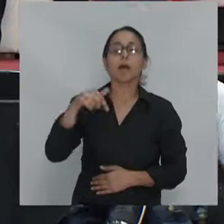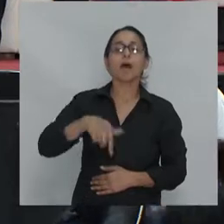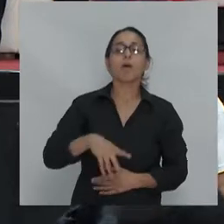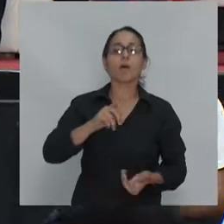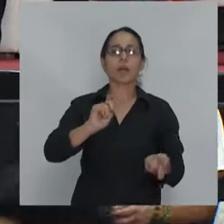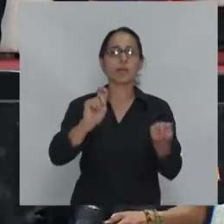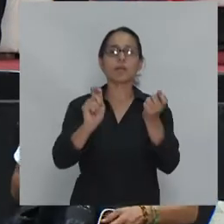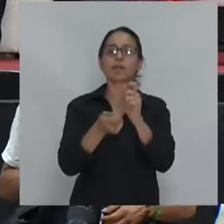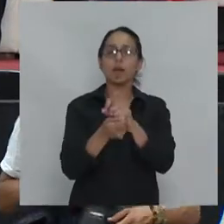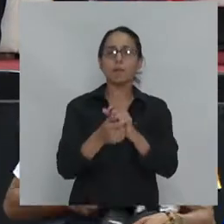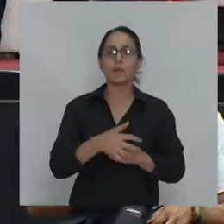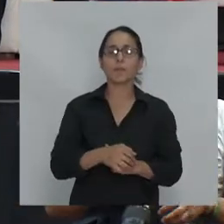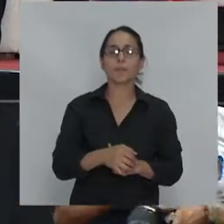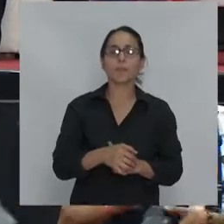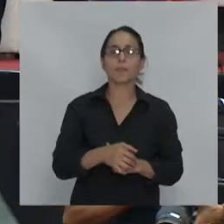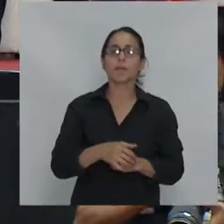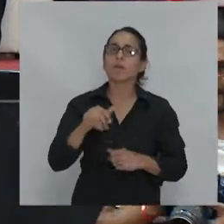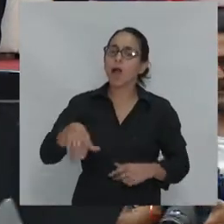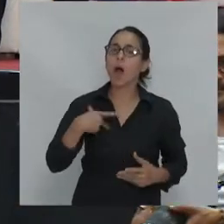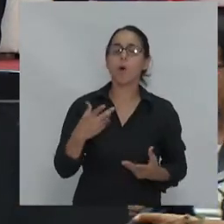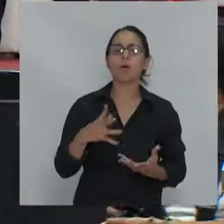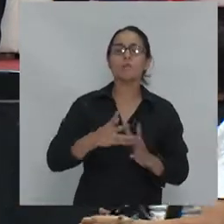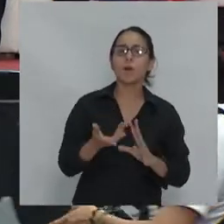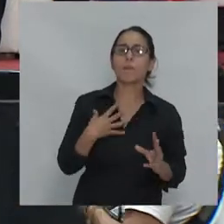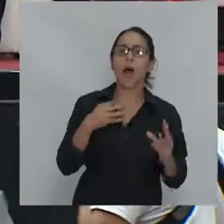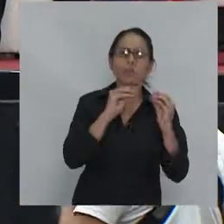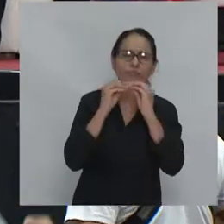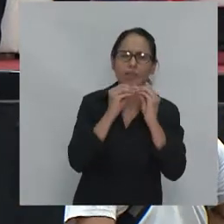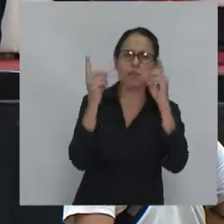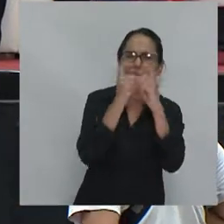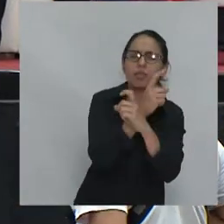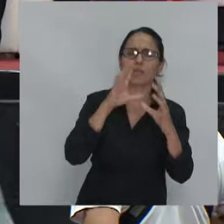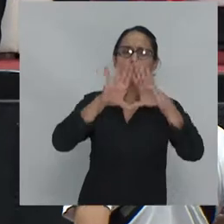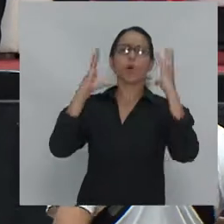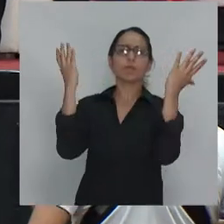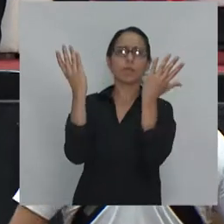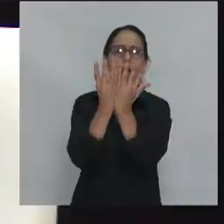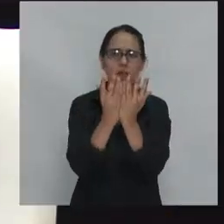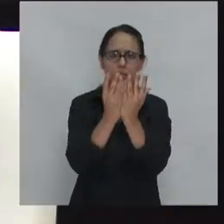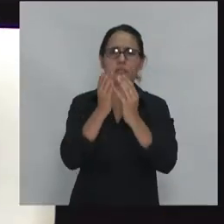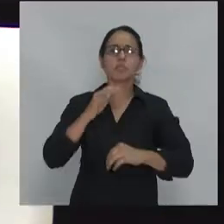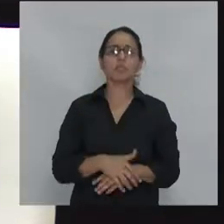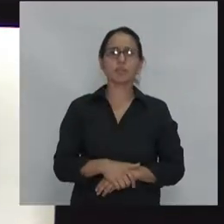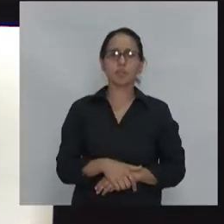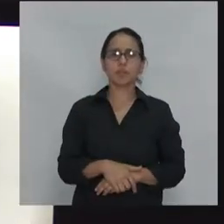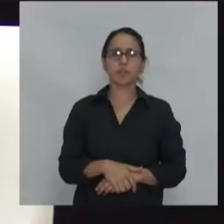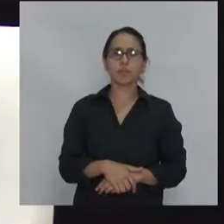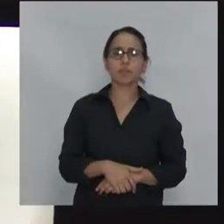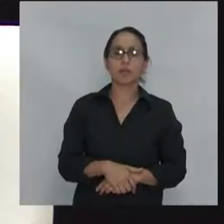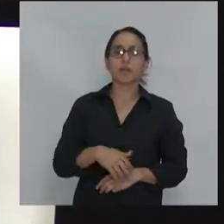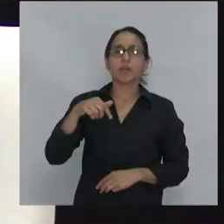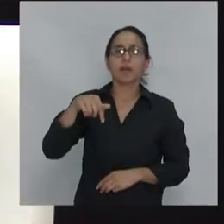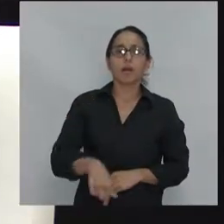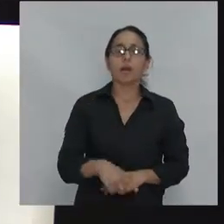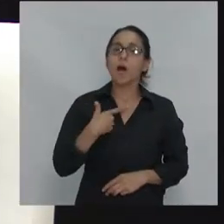internacional tanto con la crisis de la mundialización como la necesidad de renovar de repensar de interpelar nuestro